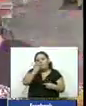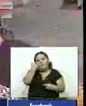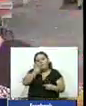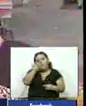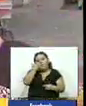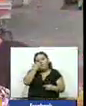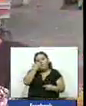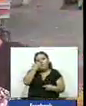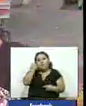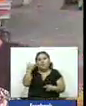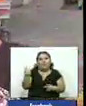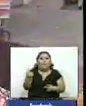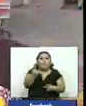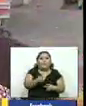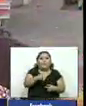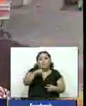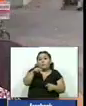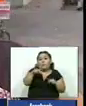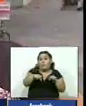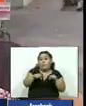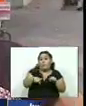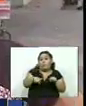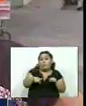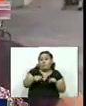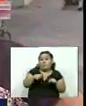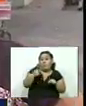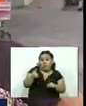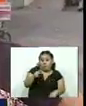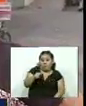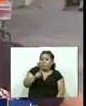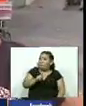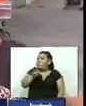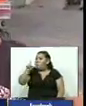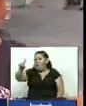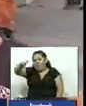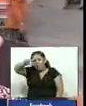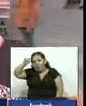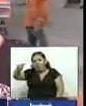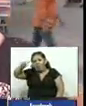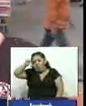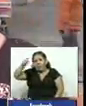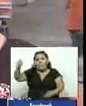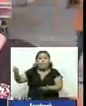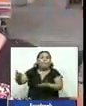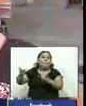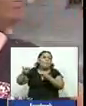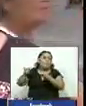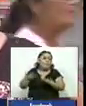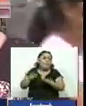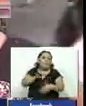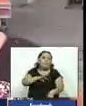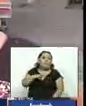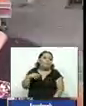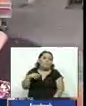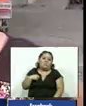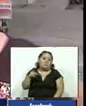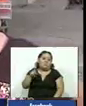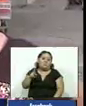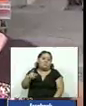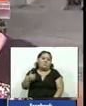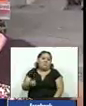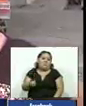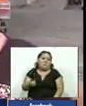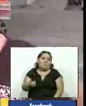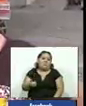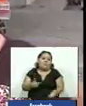las personas de acá van a trabajar allá duro para ayudarle a su familia no es bueno que él esté